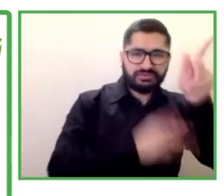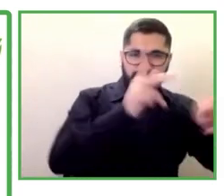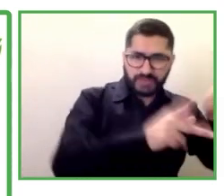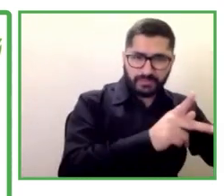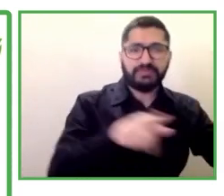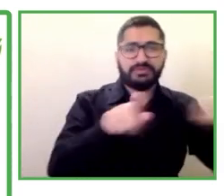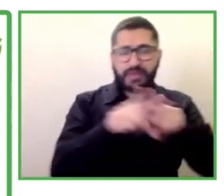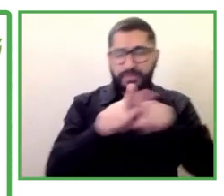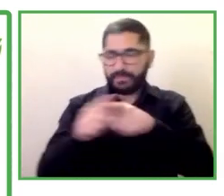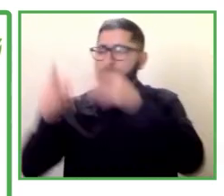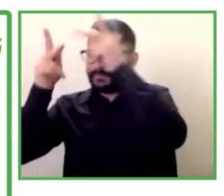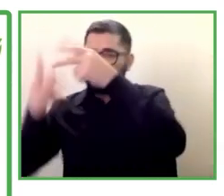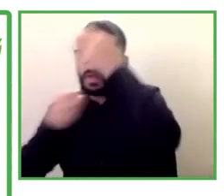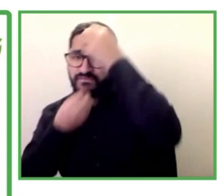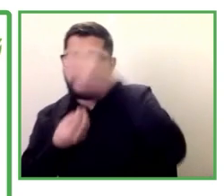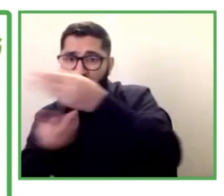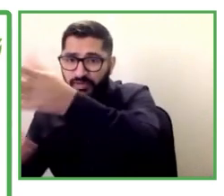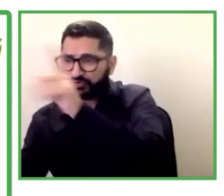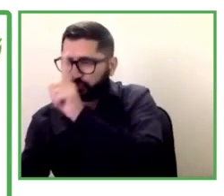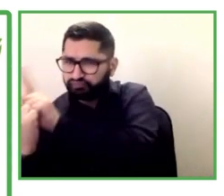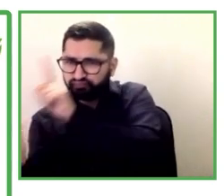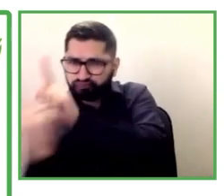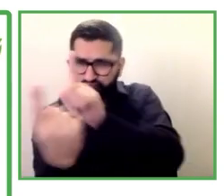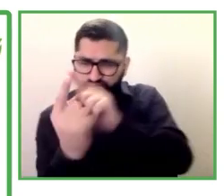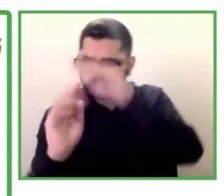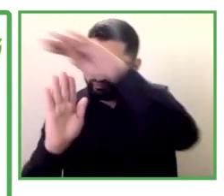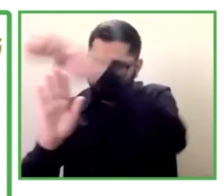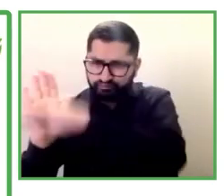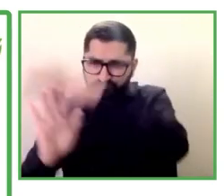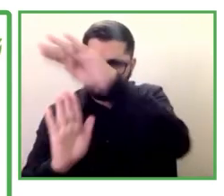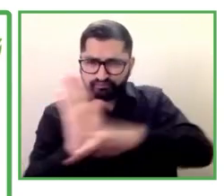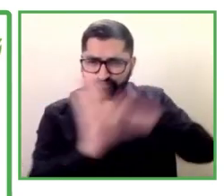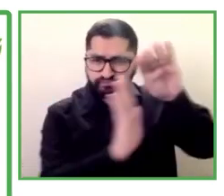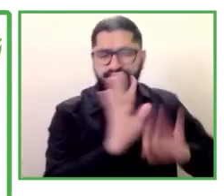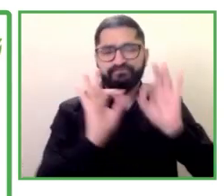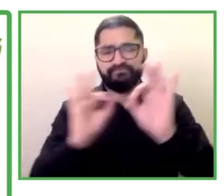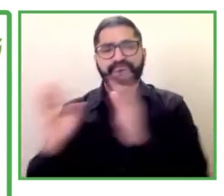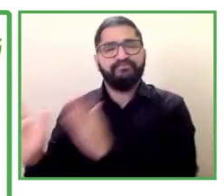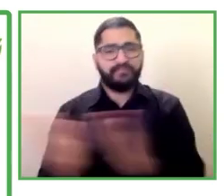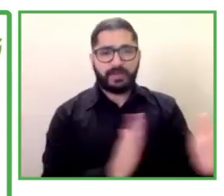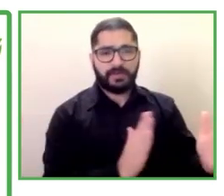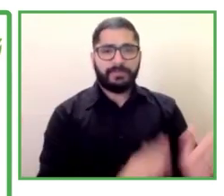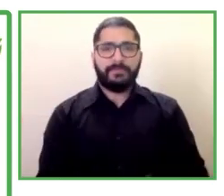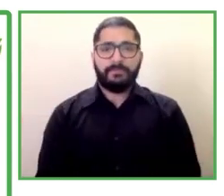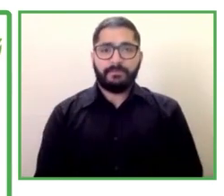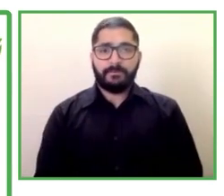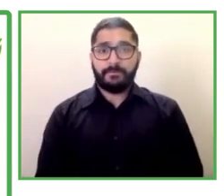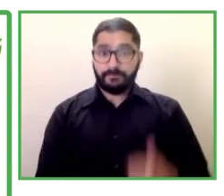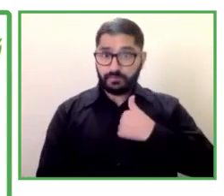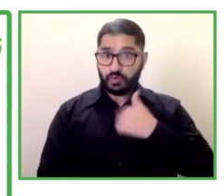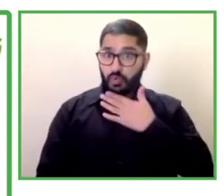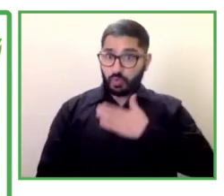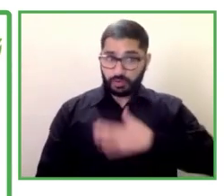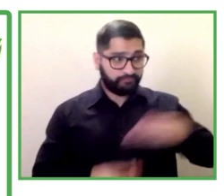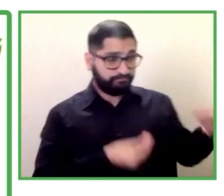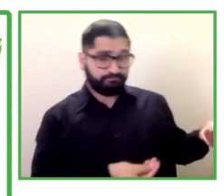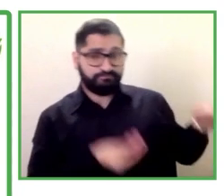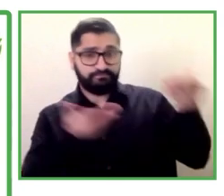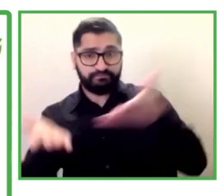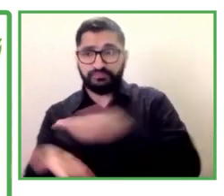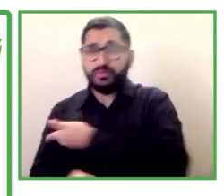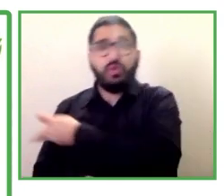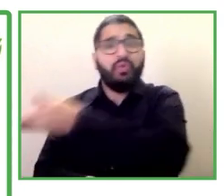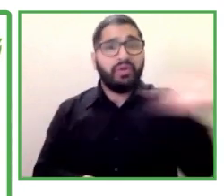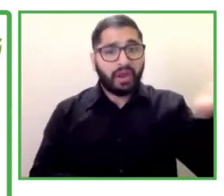los fomento los invito a contactarnos